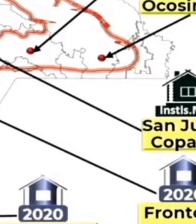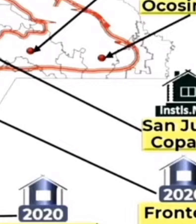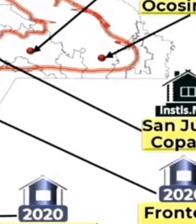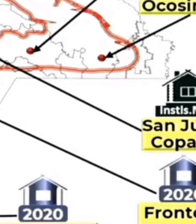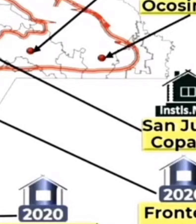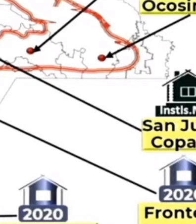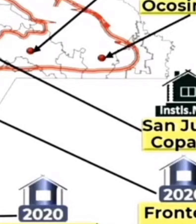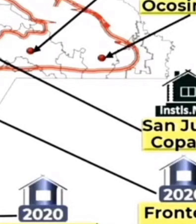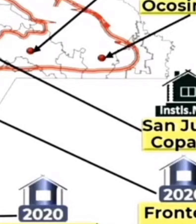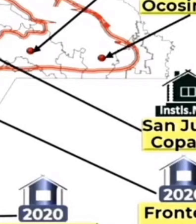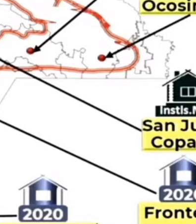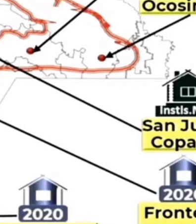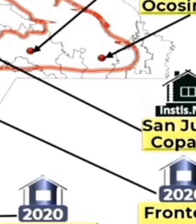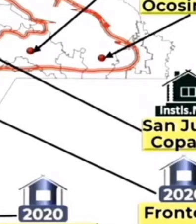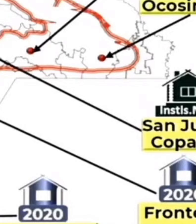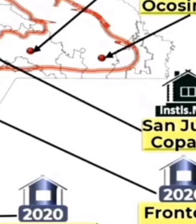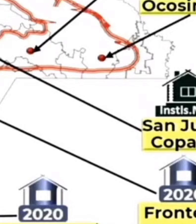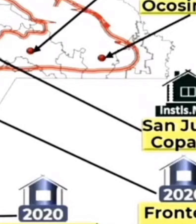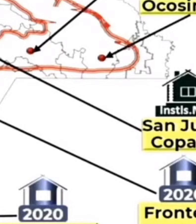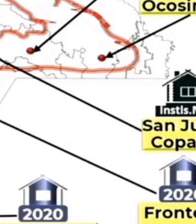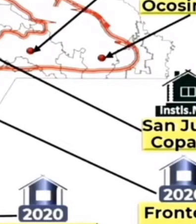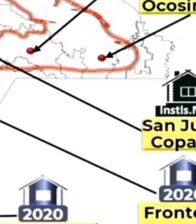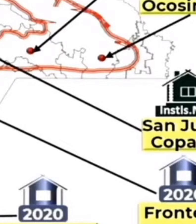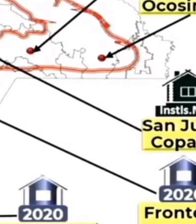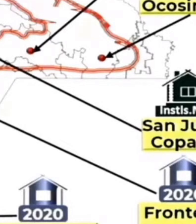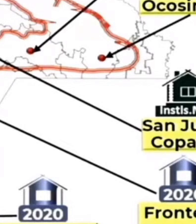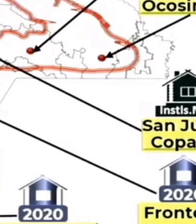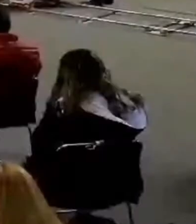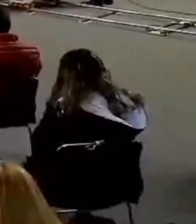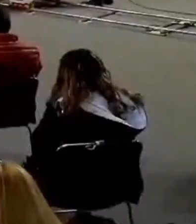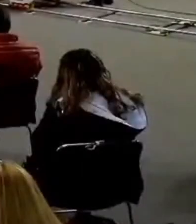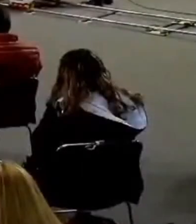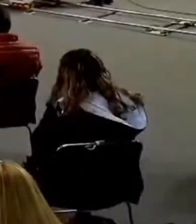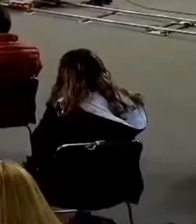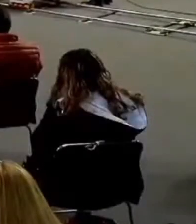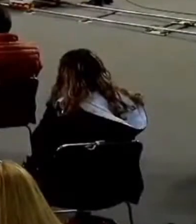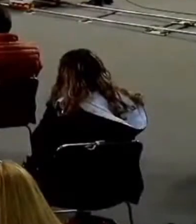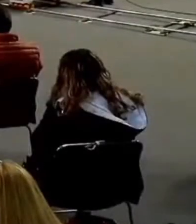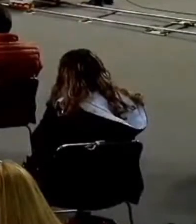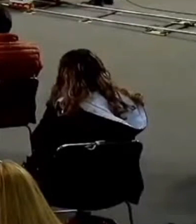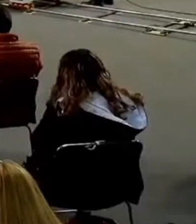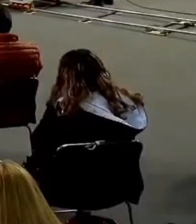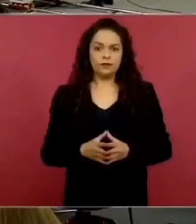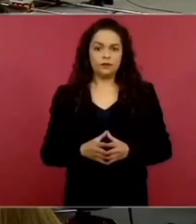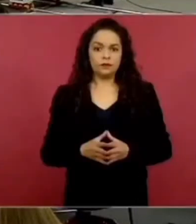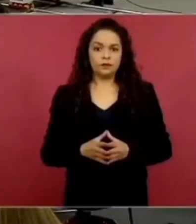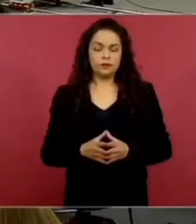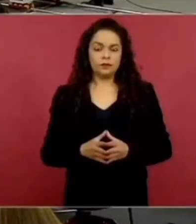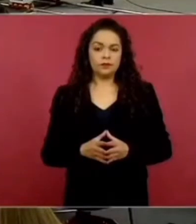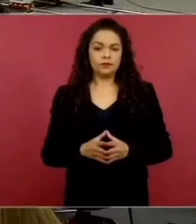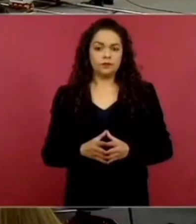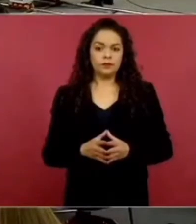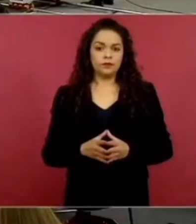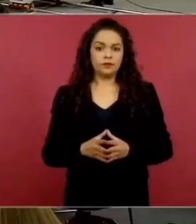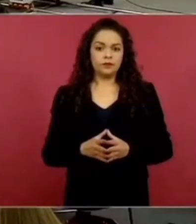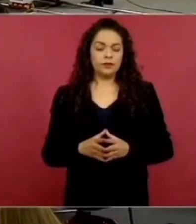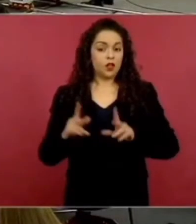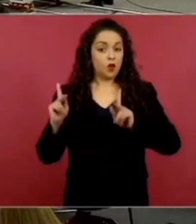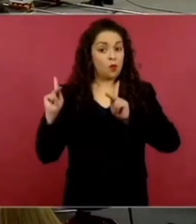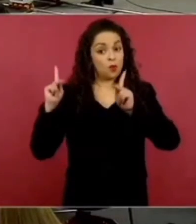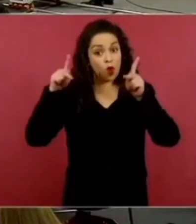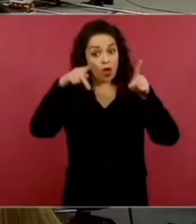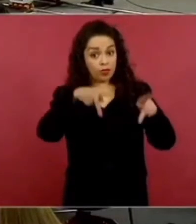está este Langostura estamos construyendo un puente estamos construyendo un puente dos